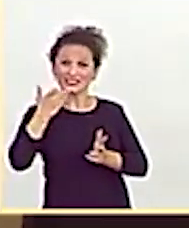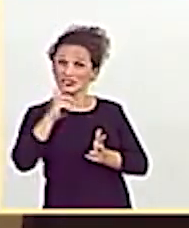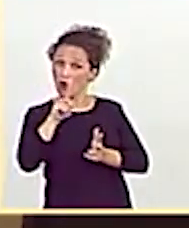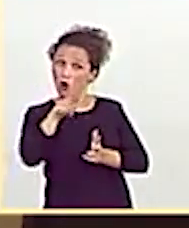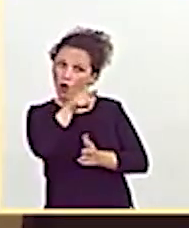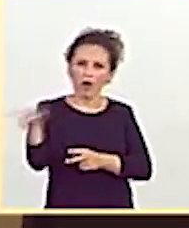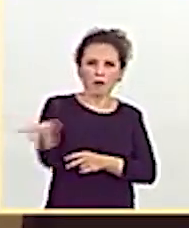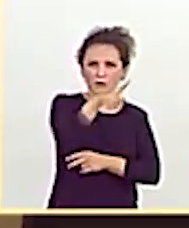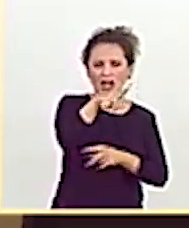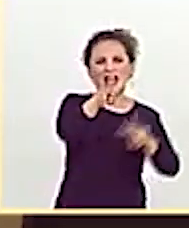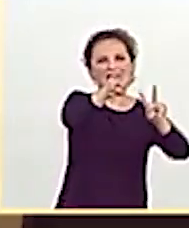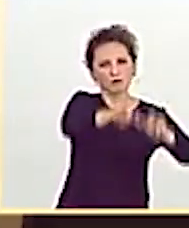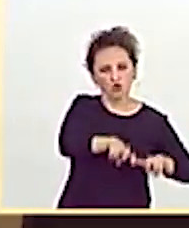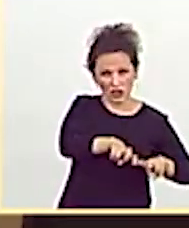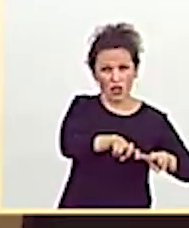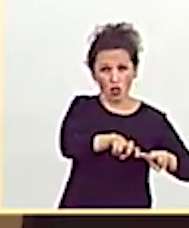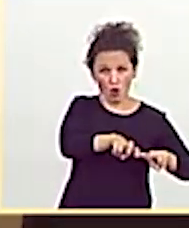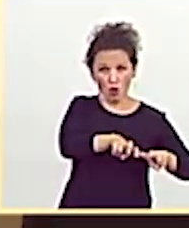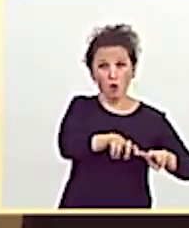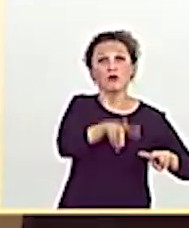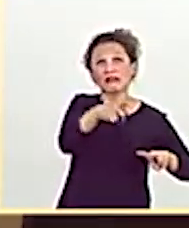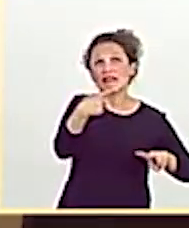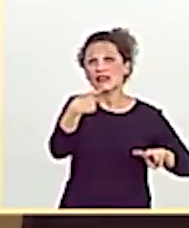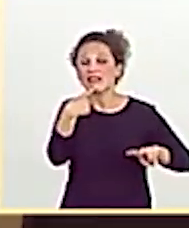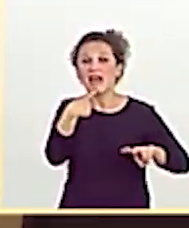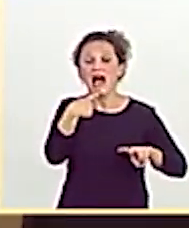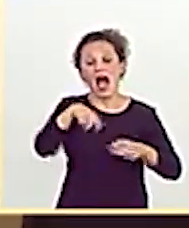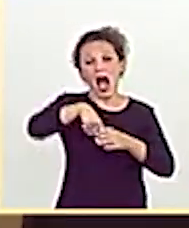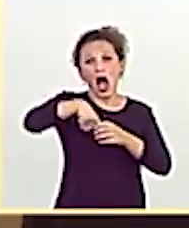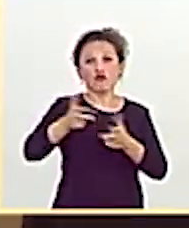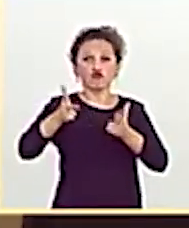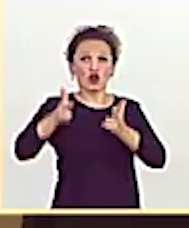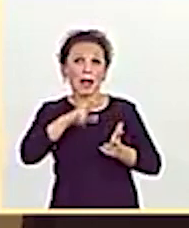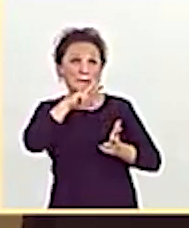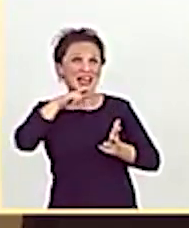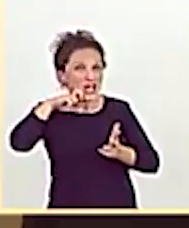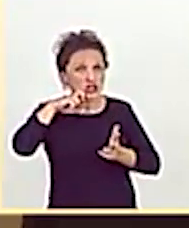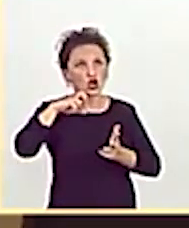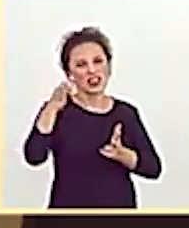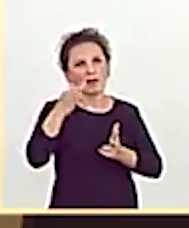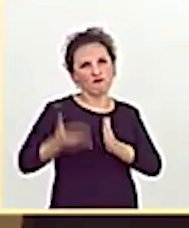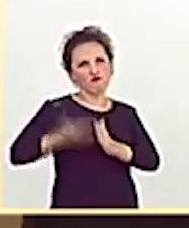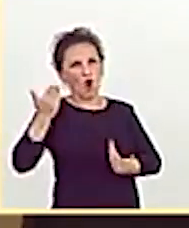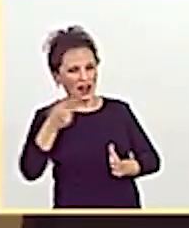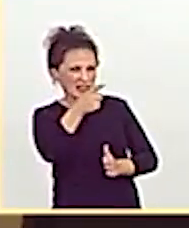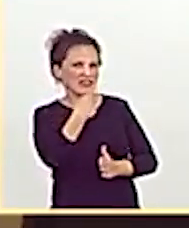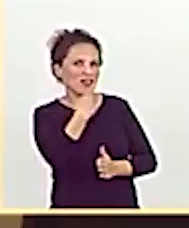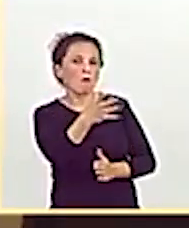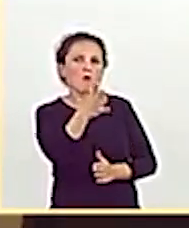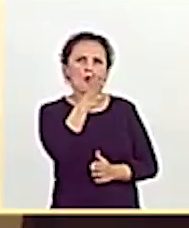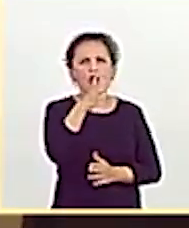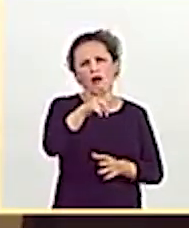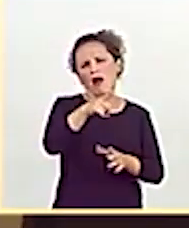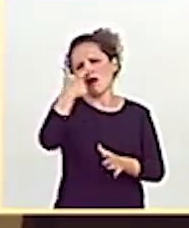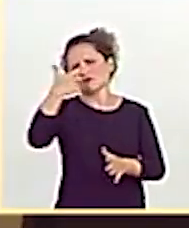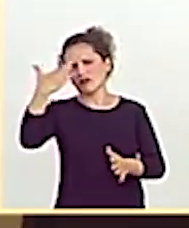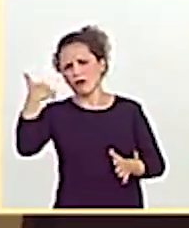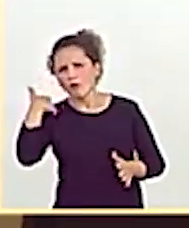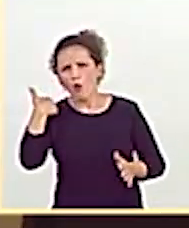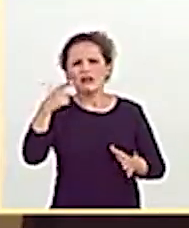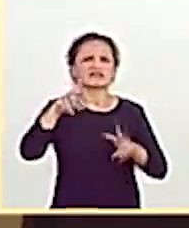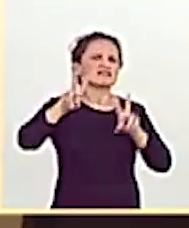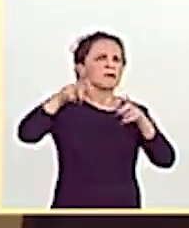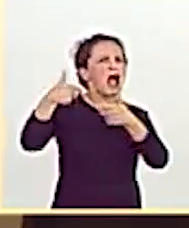Y usted era el que decía, vamos a suprimir los aforamientos. Porque es un tema de privilegios, es un tema decimonónico, es un tema de la